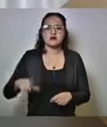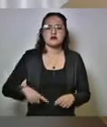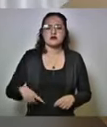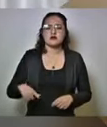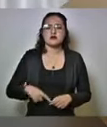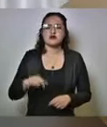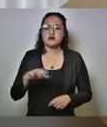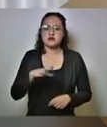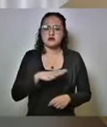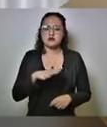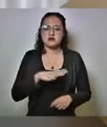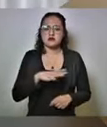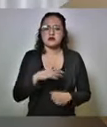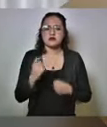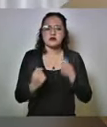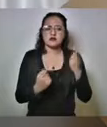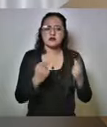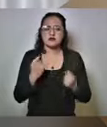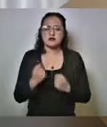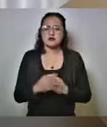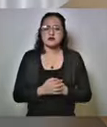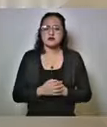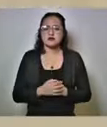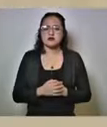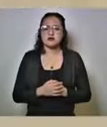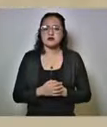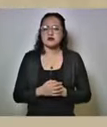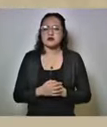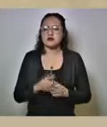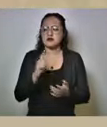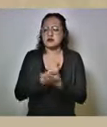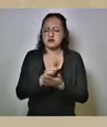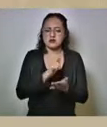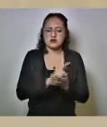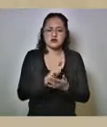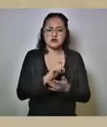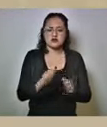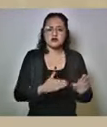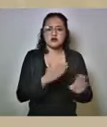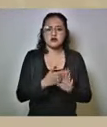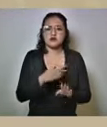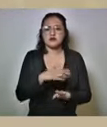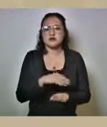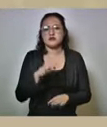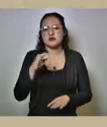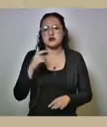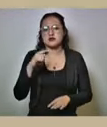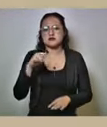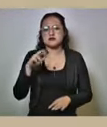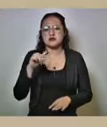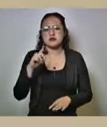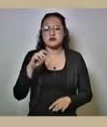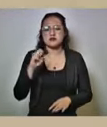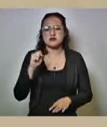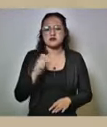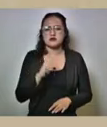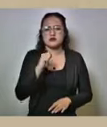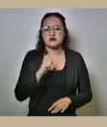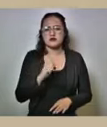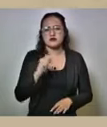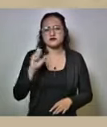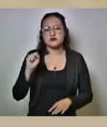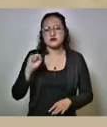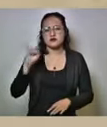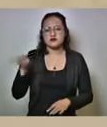si habrá alguna depuración precisamente en contra de magistrados en el Tribunal Superior de Justicia no solamente de